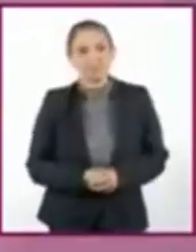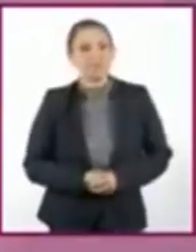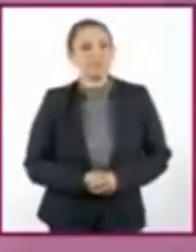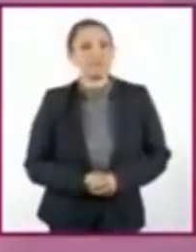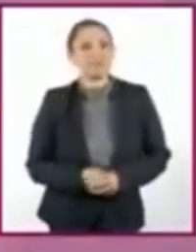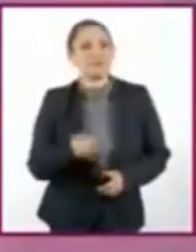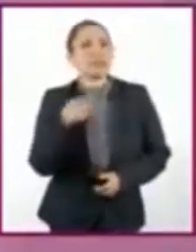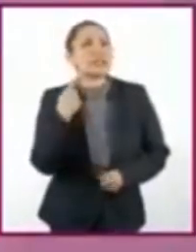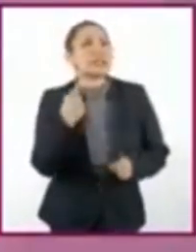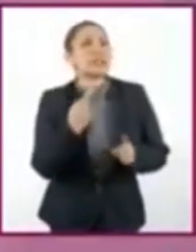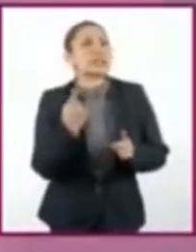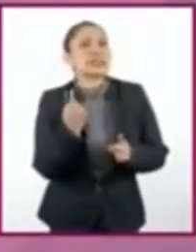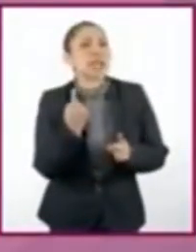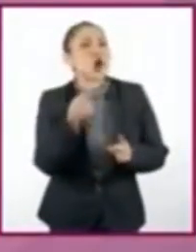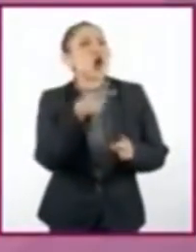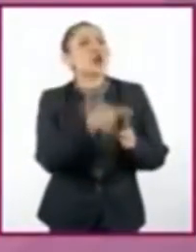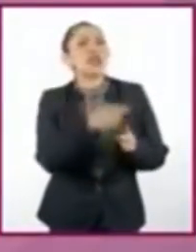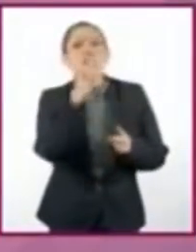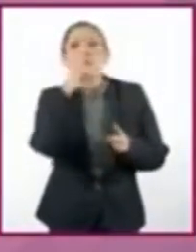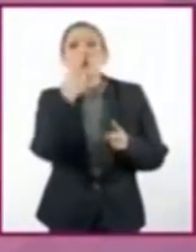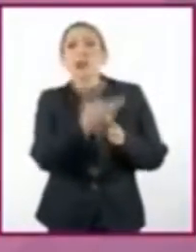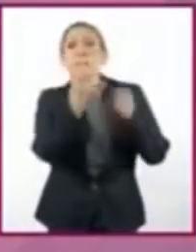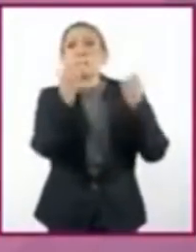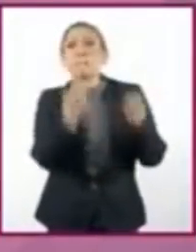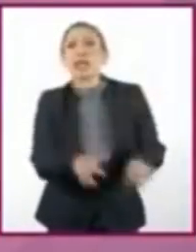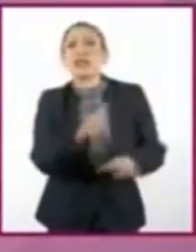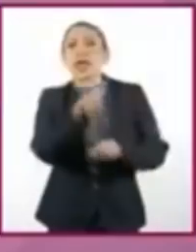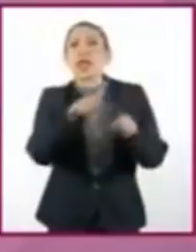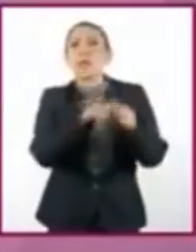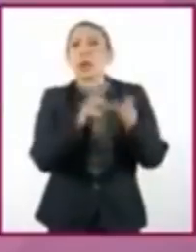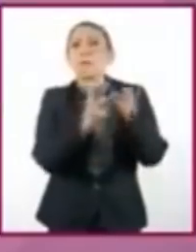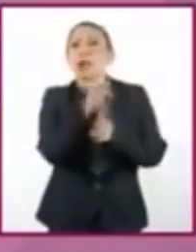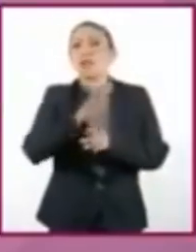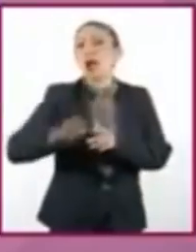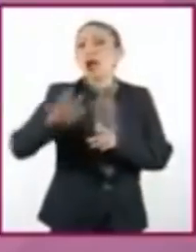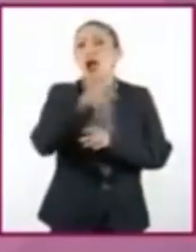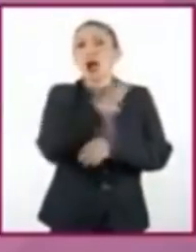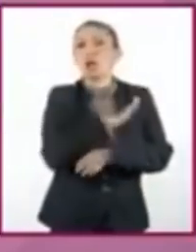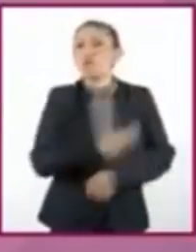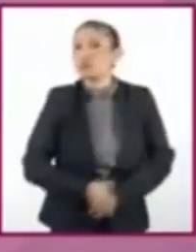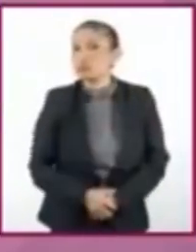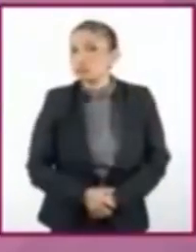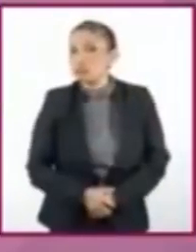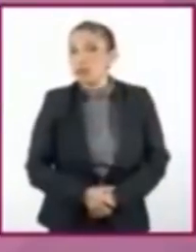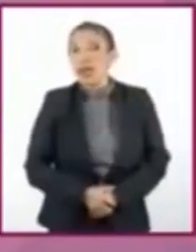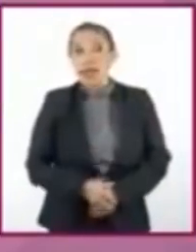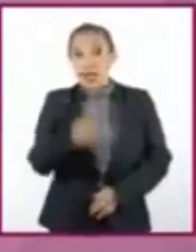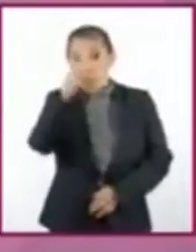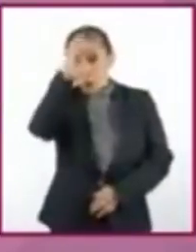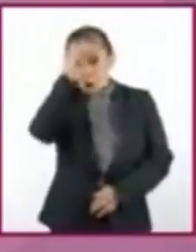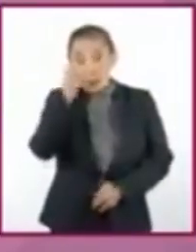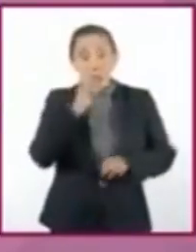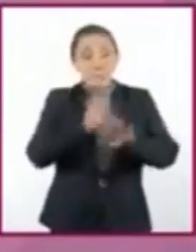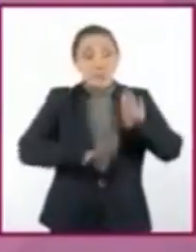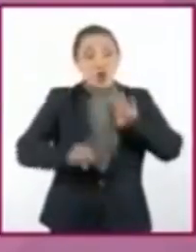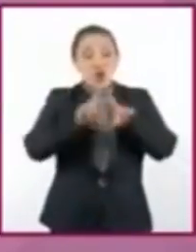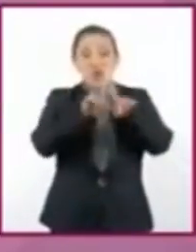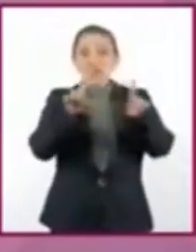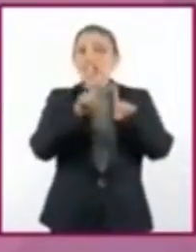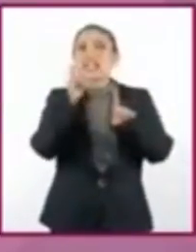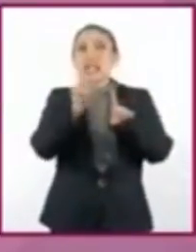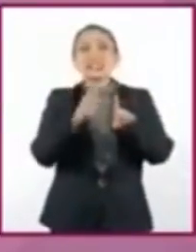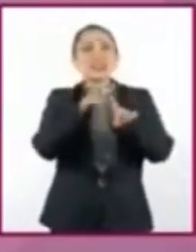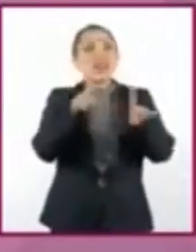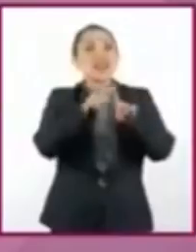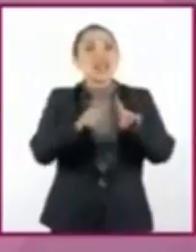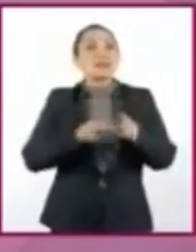o quiénes son responsables de la pérdida de biodiversidad? Recuerden que la biodiversidad se refiere a la variedad de seres